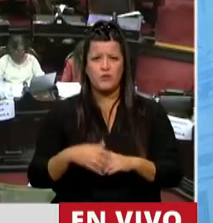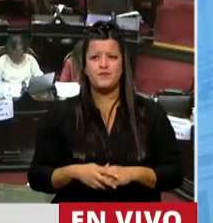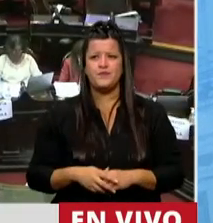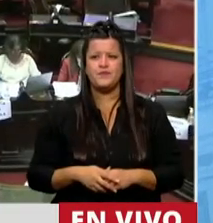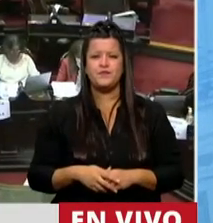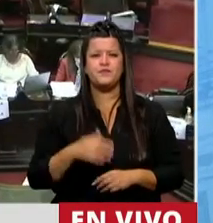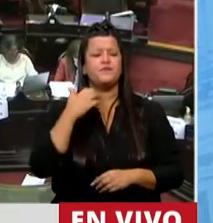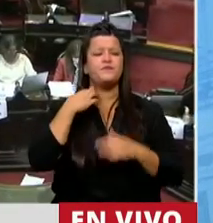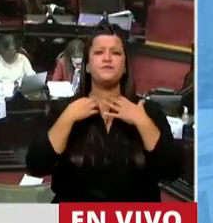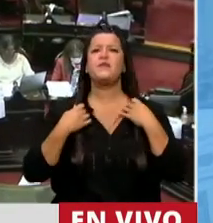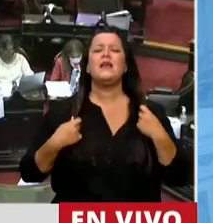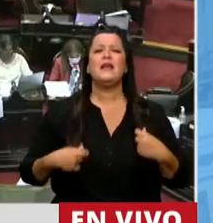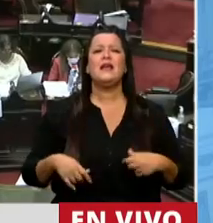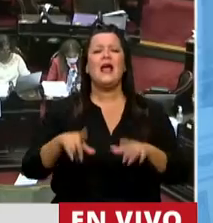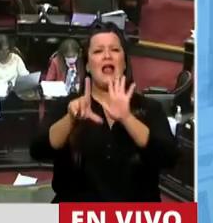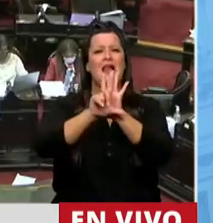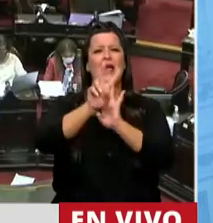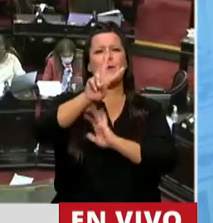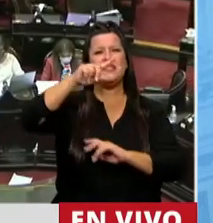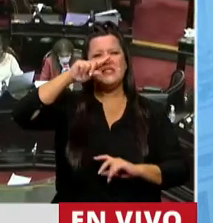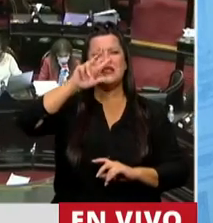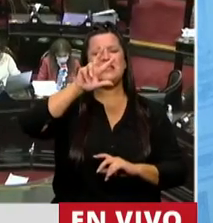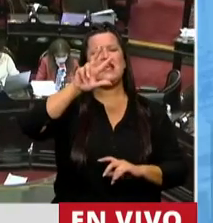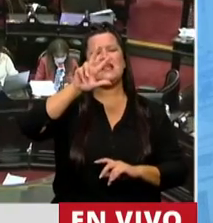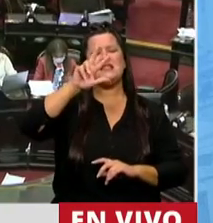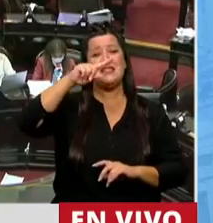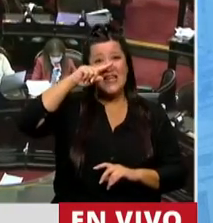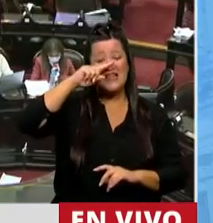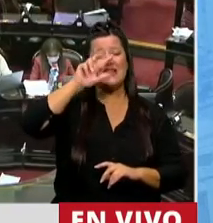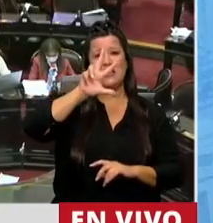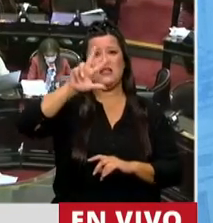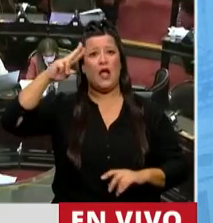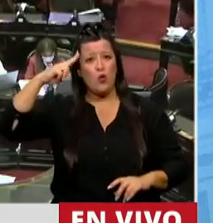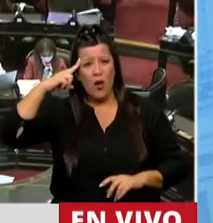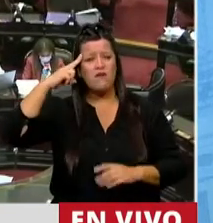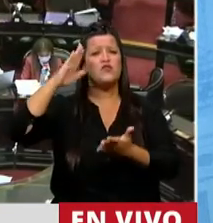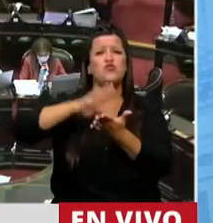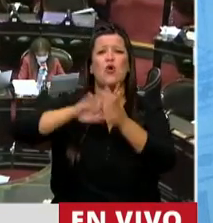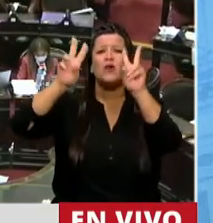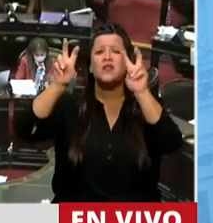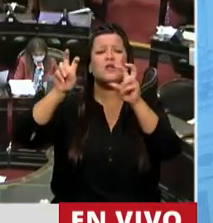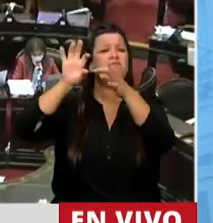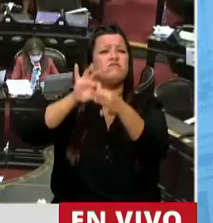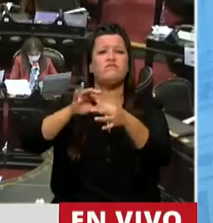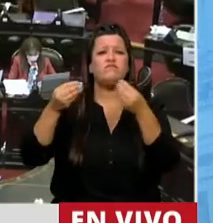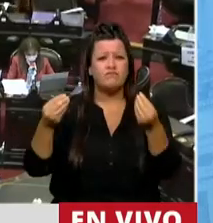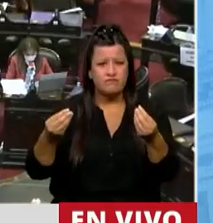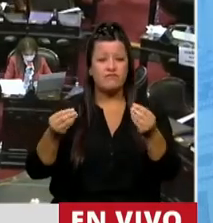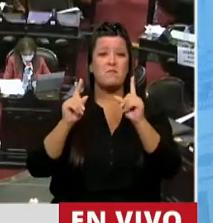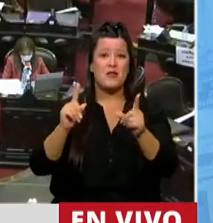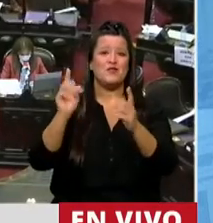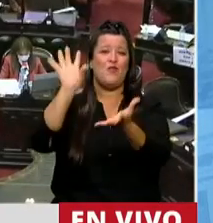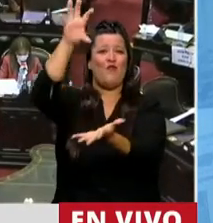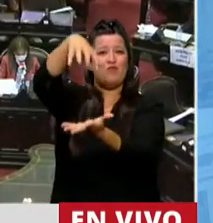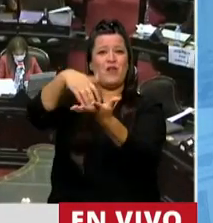la ley que tiene que ver, la 27.139, que tiene que ver con lo que pasó en la AMIA,